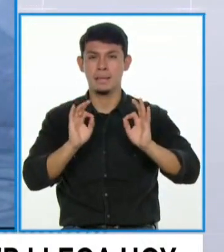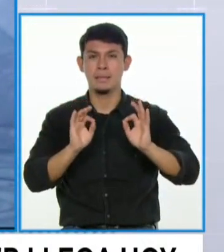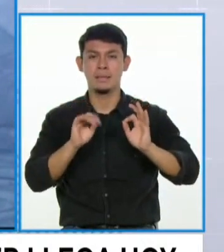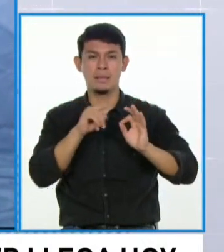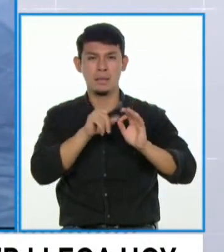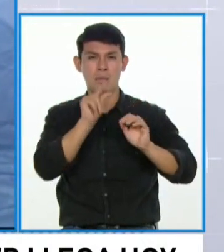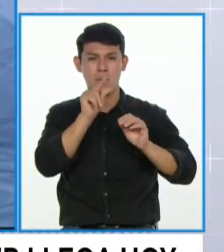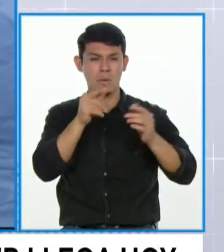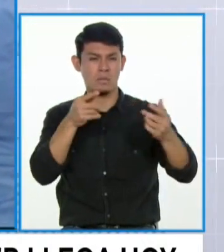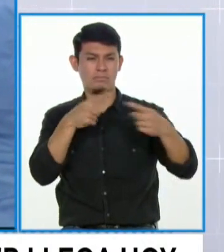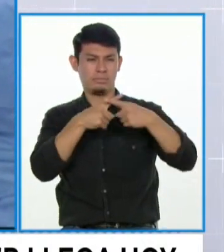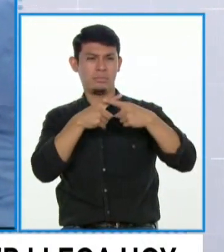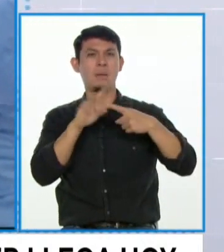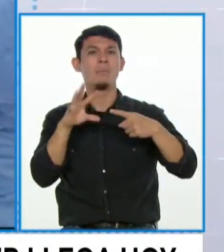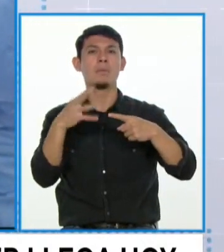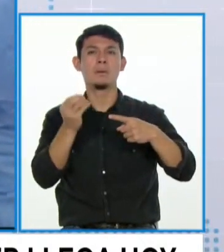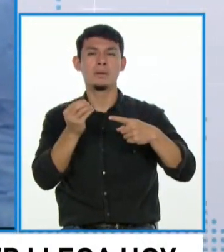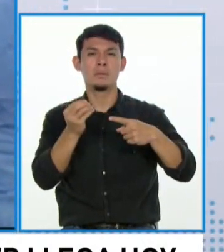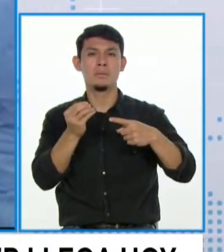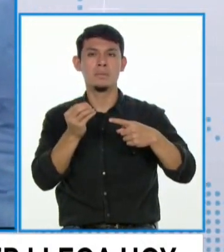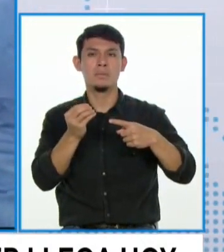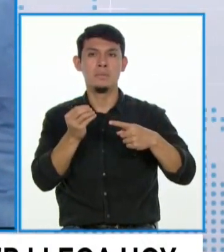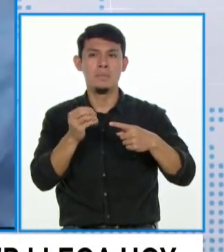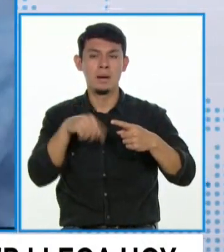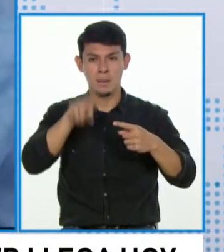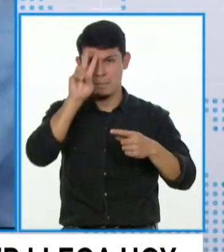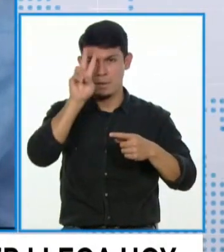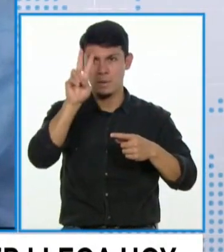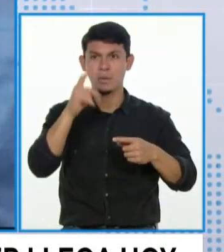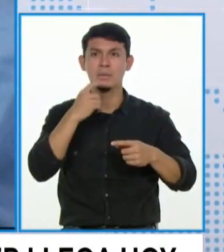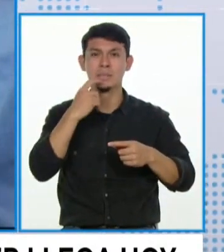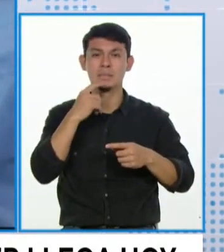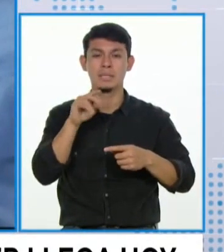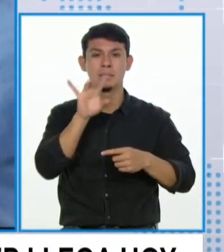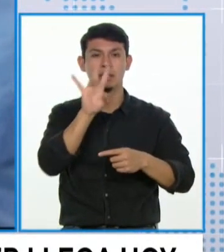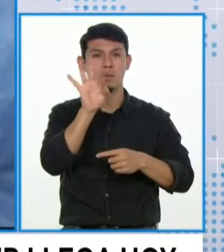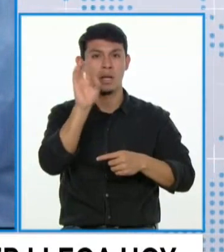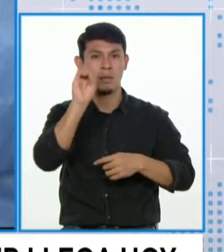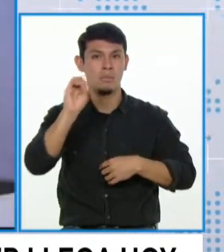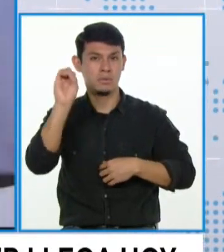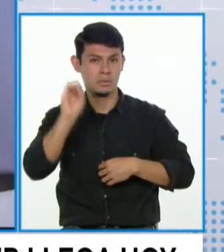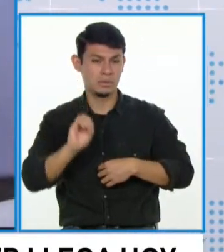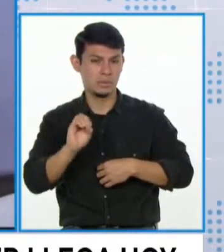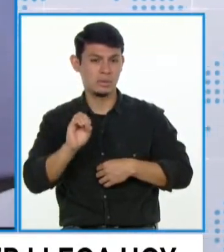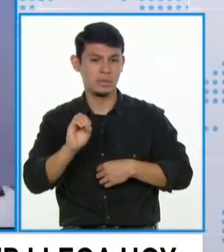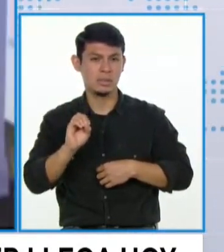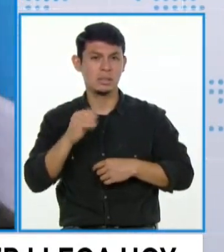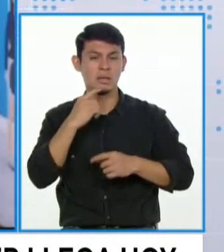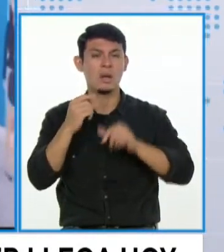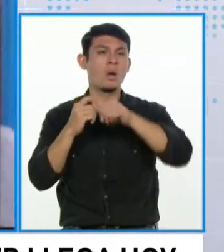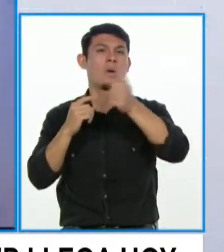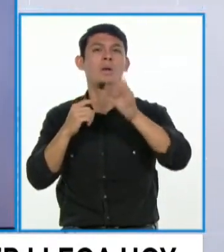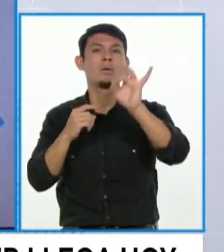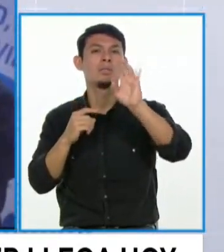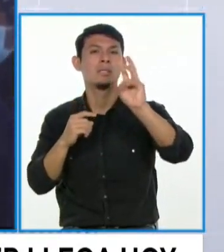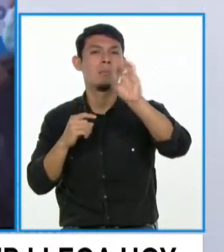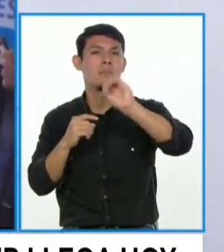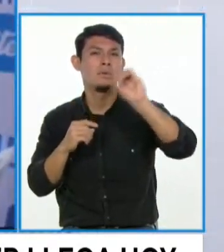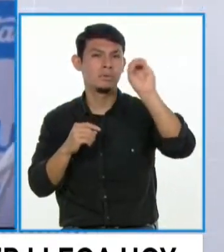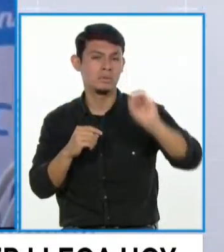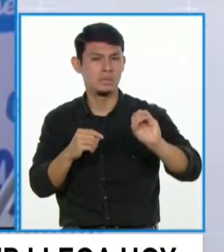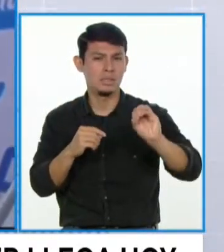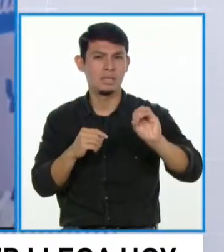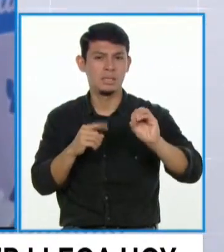contradictorios porque mientras que la data de Perú dice que es el 79%, la data de Neves o Dintes es el 86% de eficacia contra